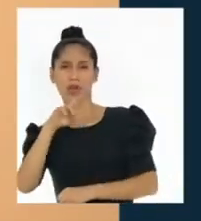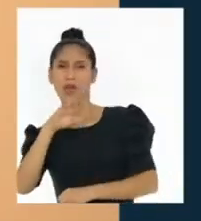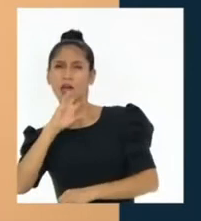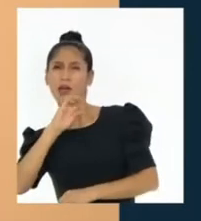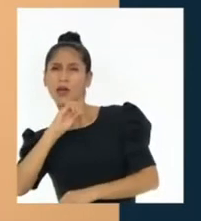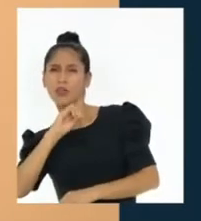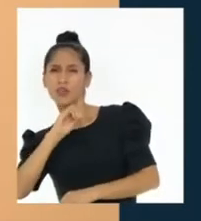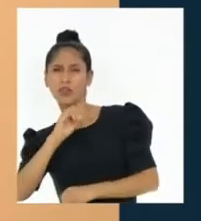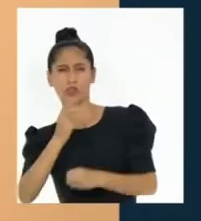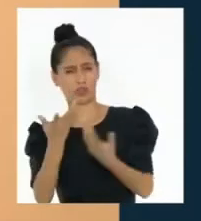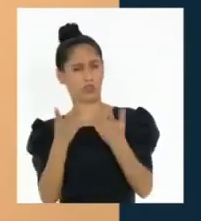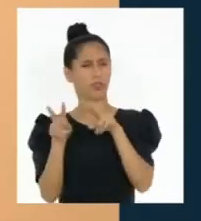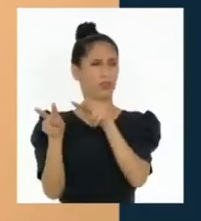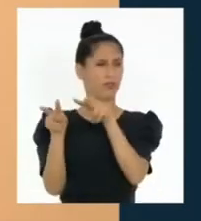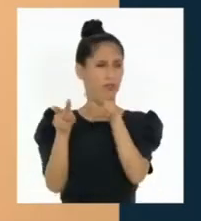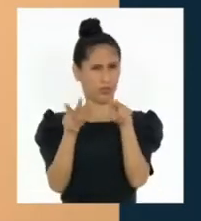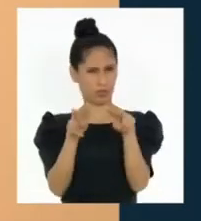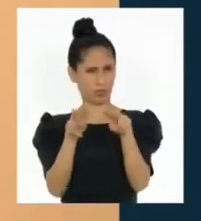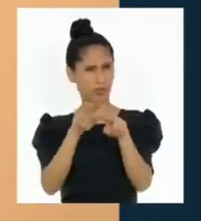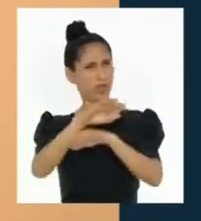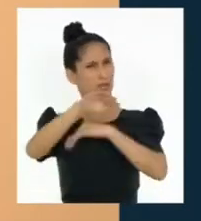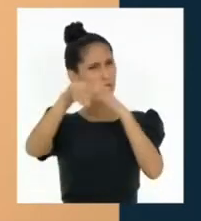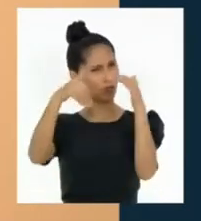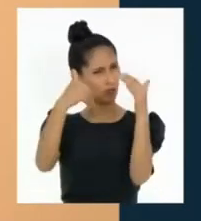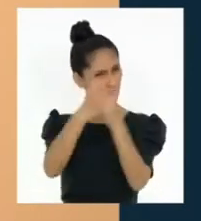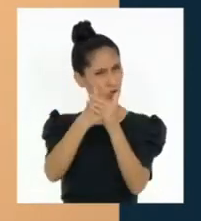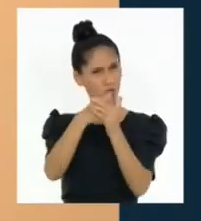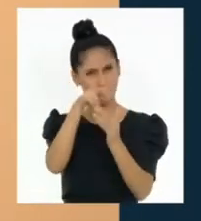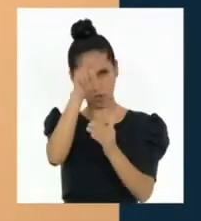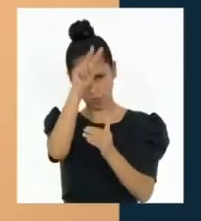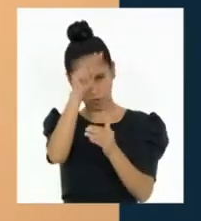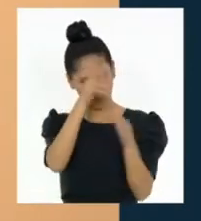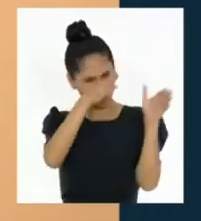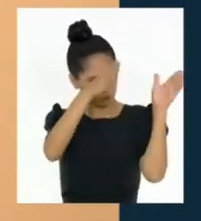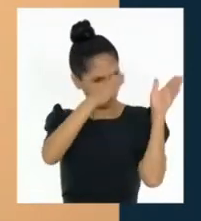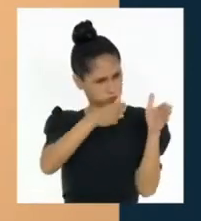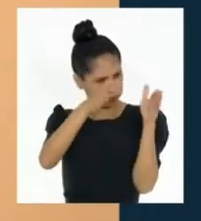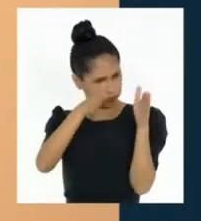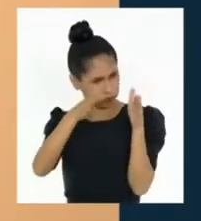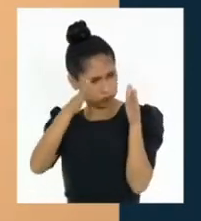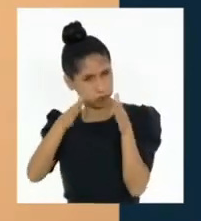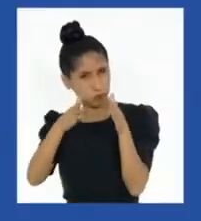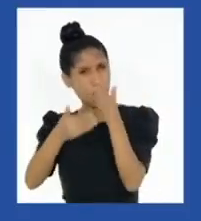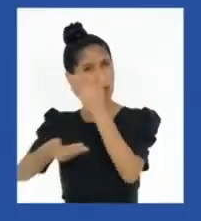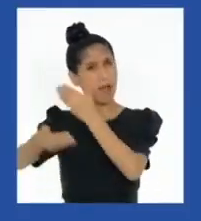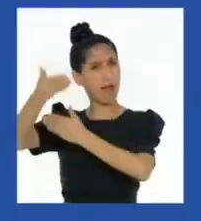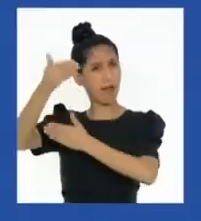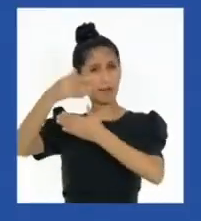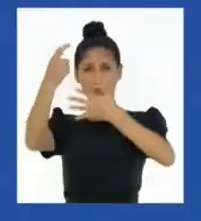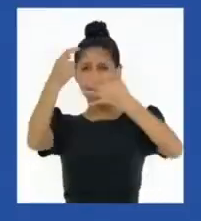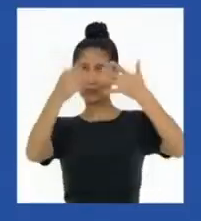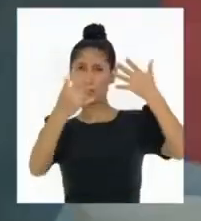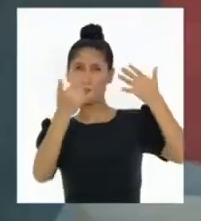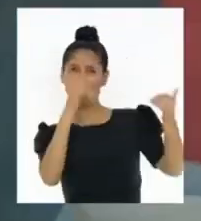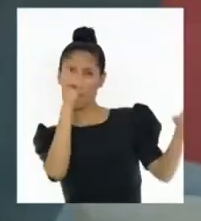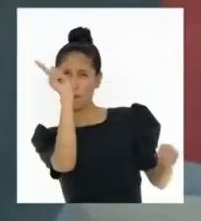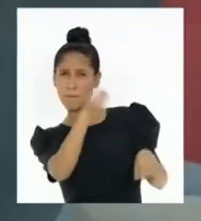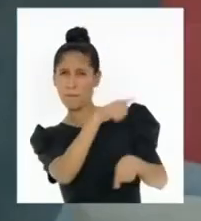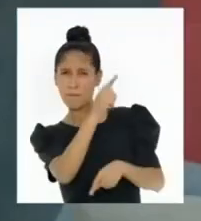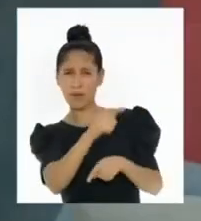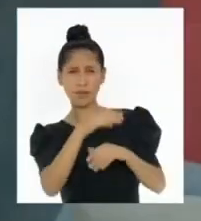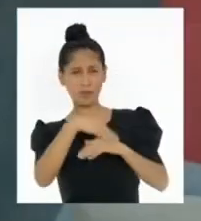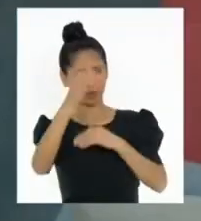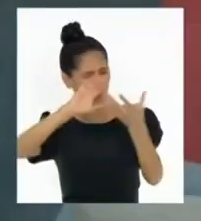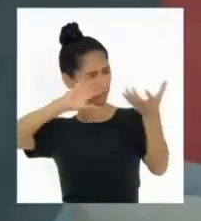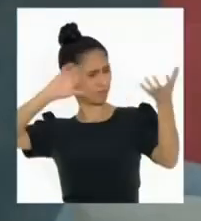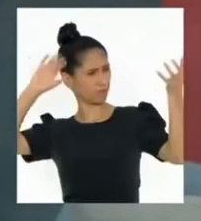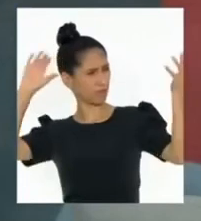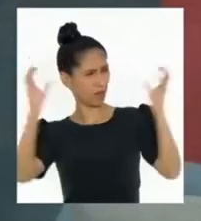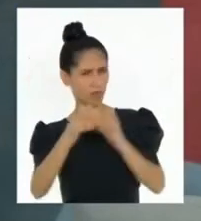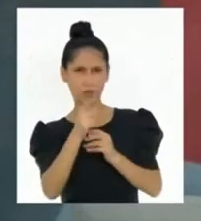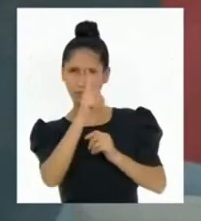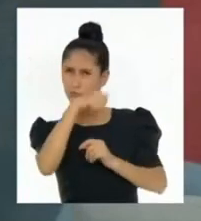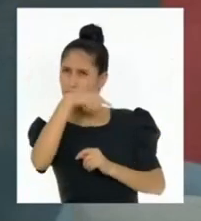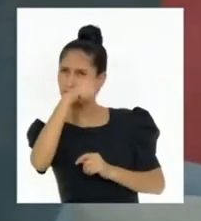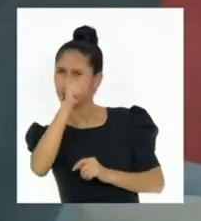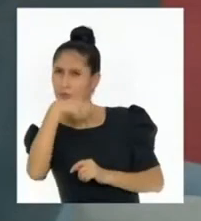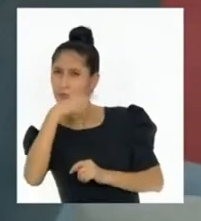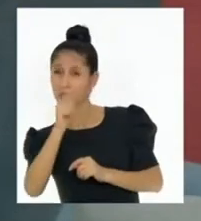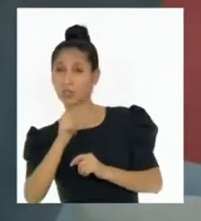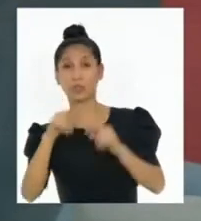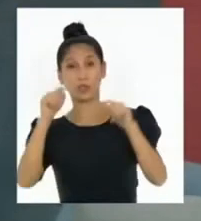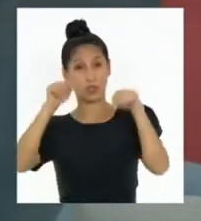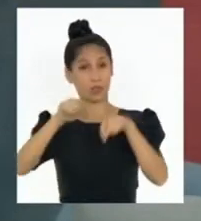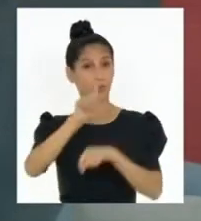oportunidad para enderezar caminos y superar errores del pasado. Nuestro voto debe ser responsable e